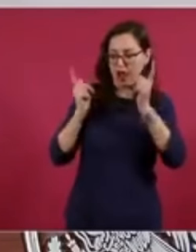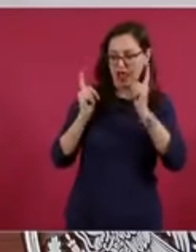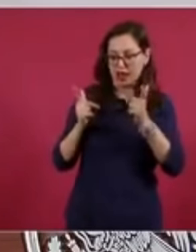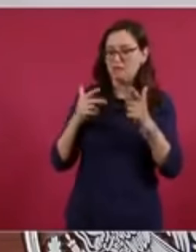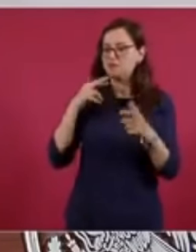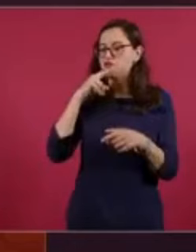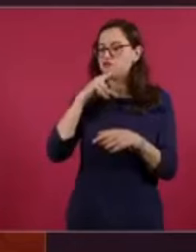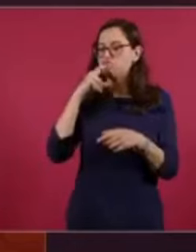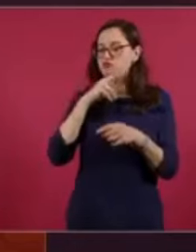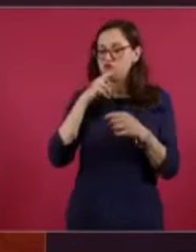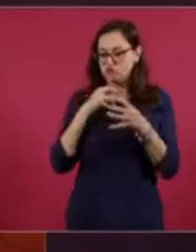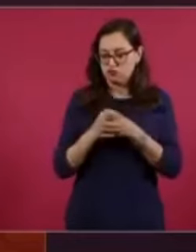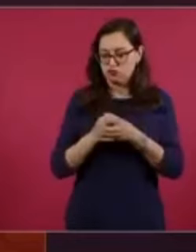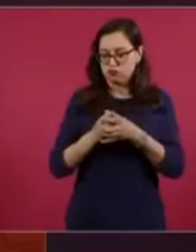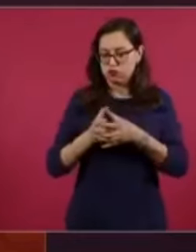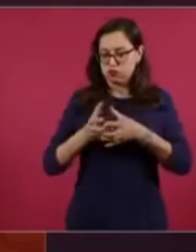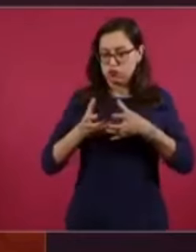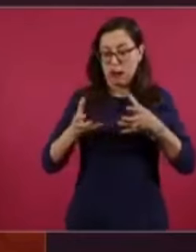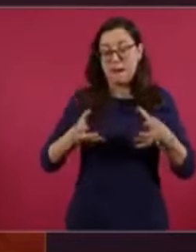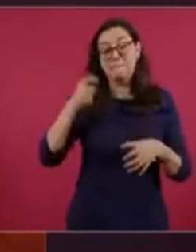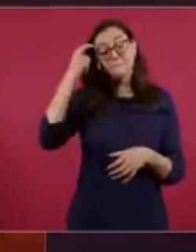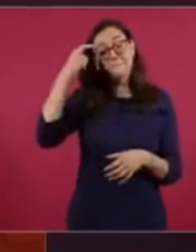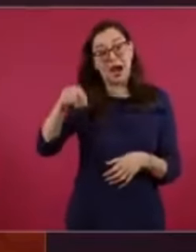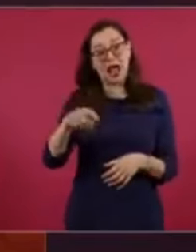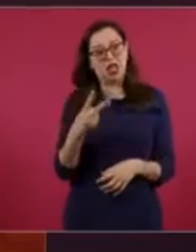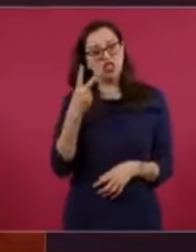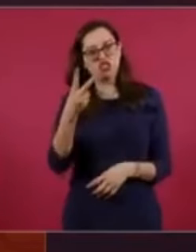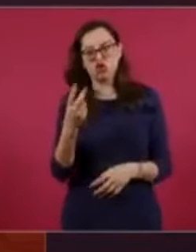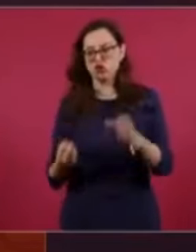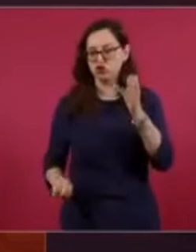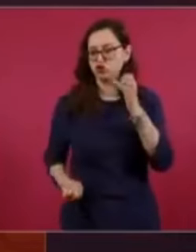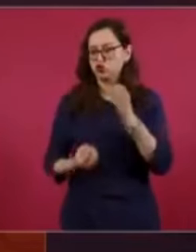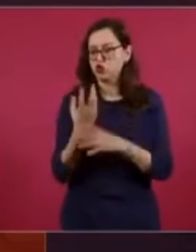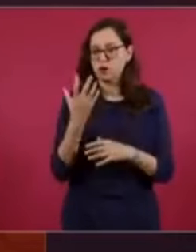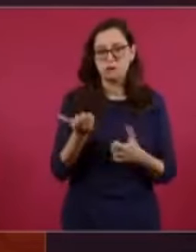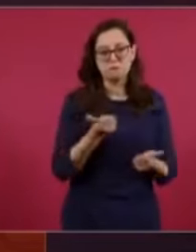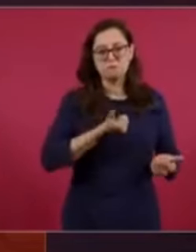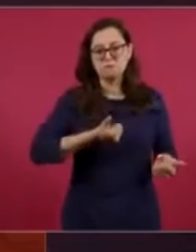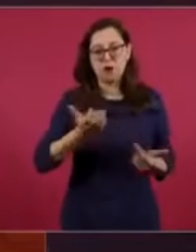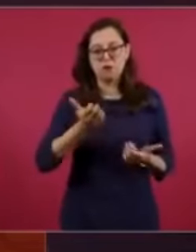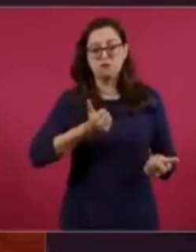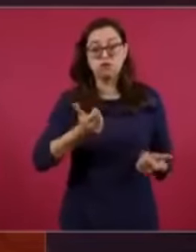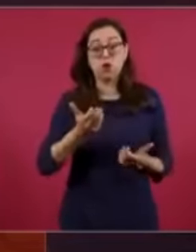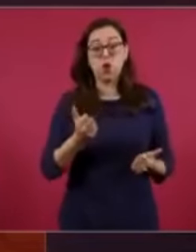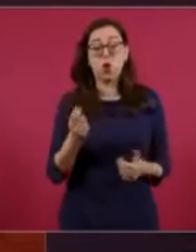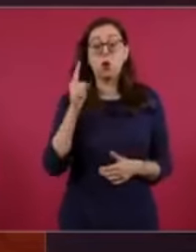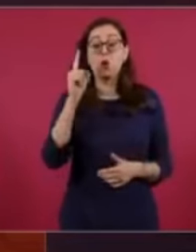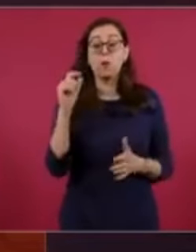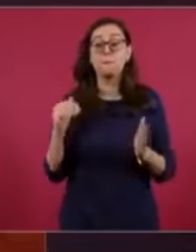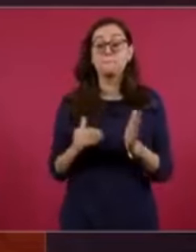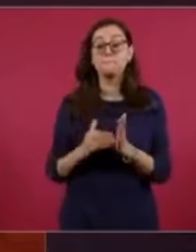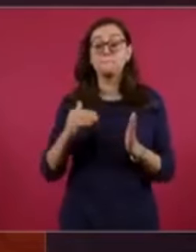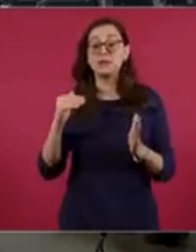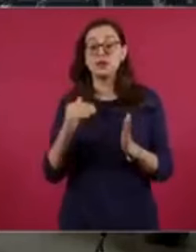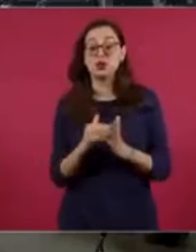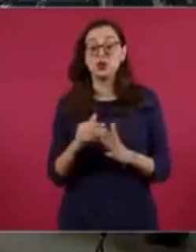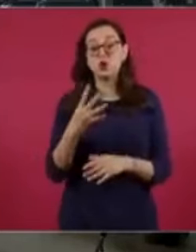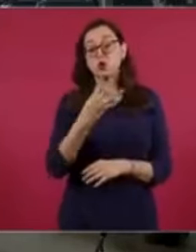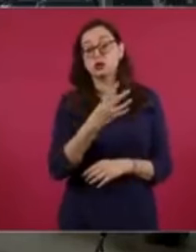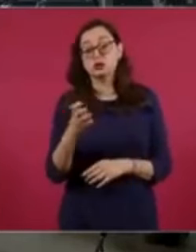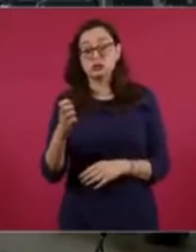una que se tiene en Coatzacoalcos y otra en Salina Cruz, para lograr mover alrededor de un millón 400 mil